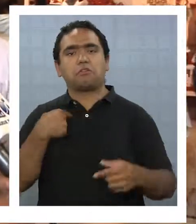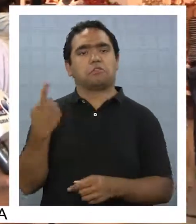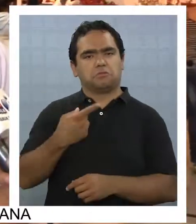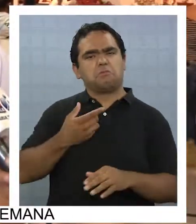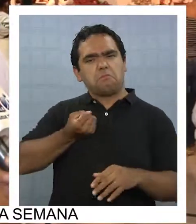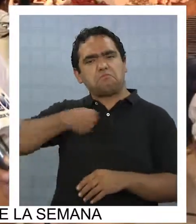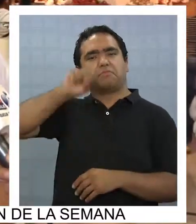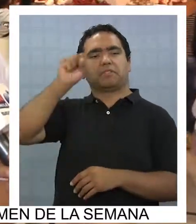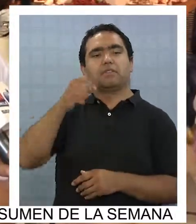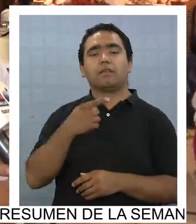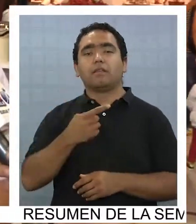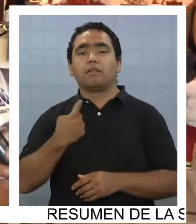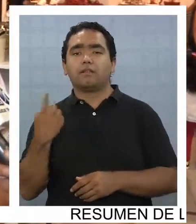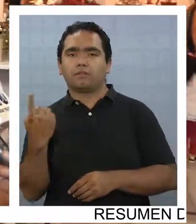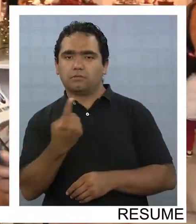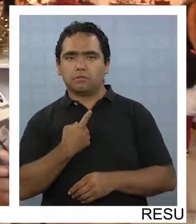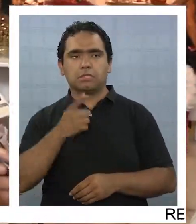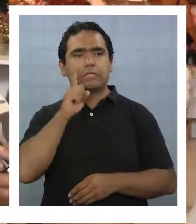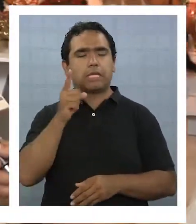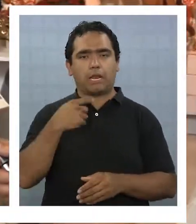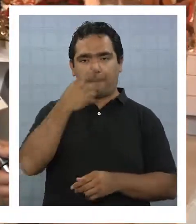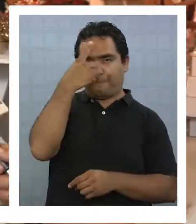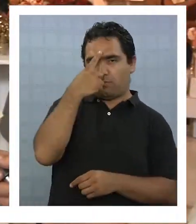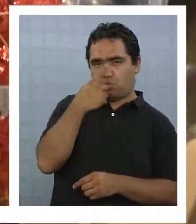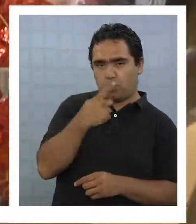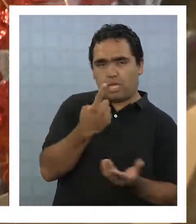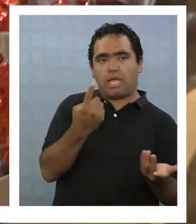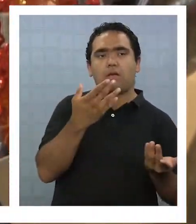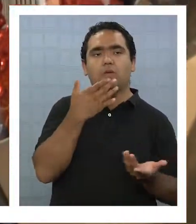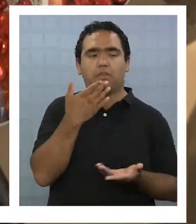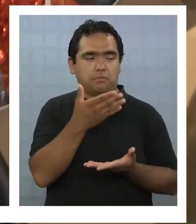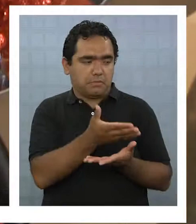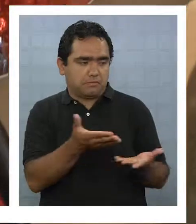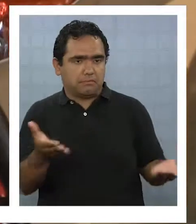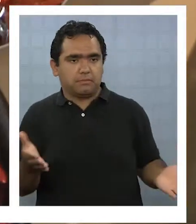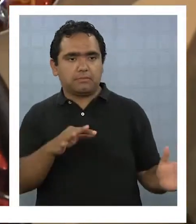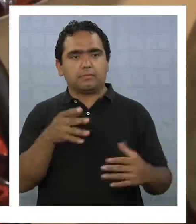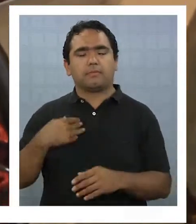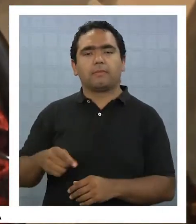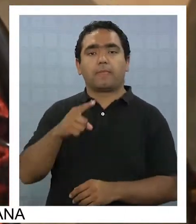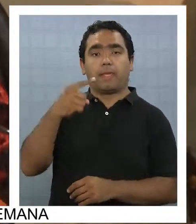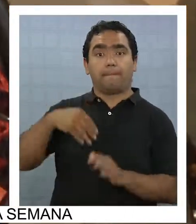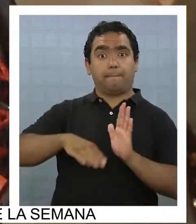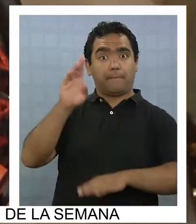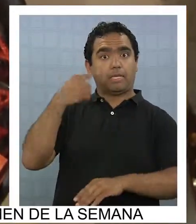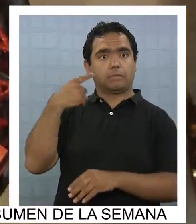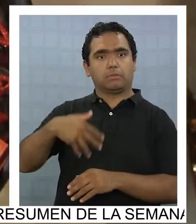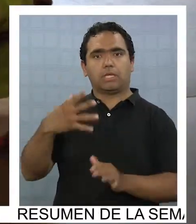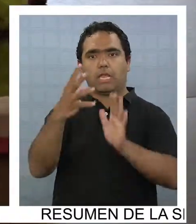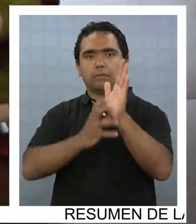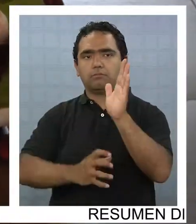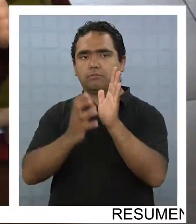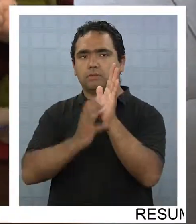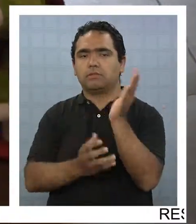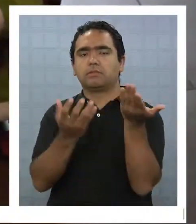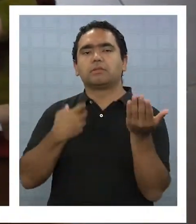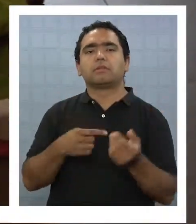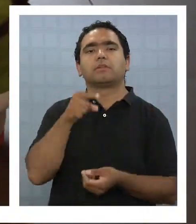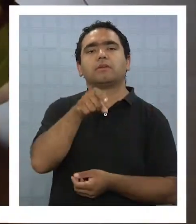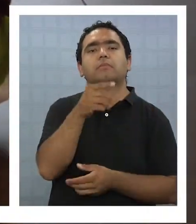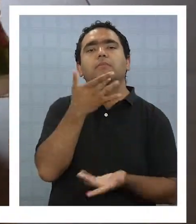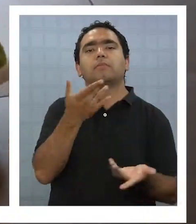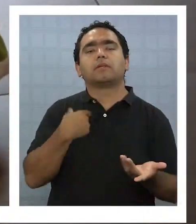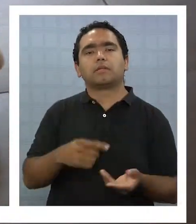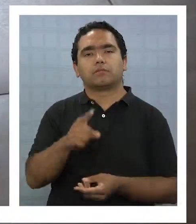muñecos... ...que son la novedad de esta Navidad. Lo más importante, las rebajas... ...serán las que marquen las